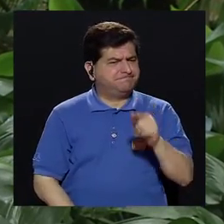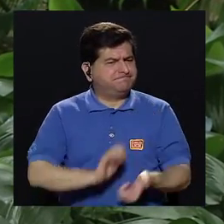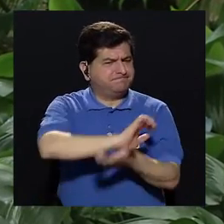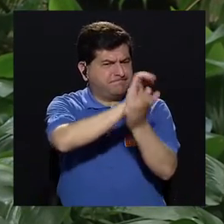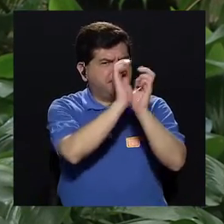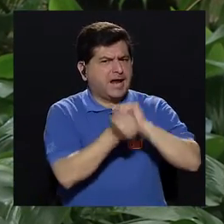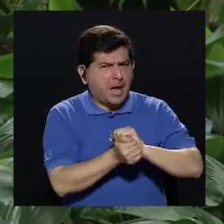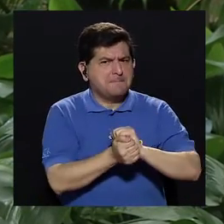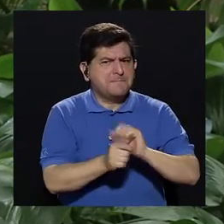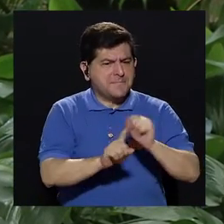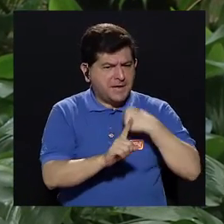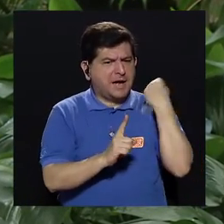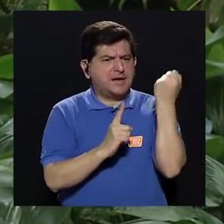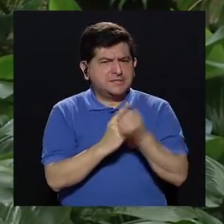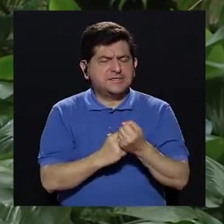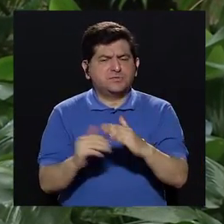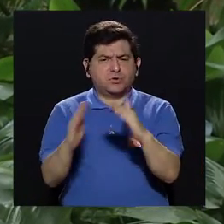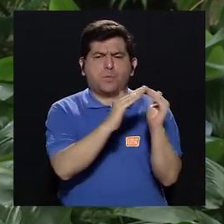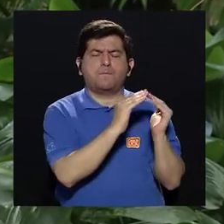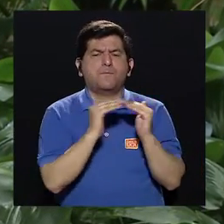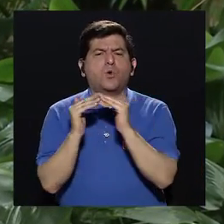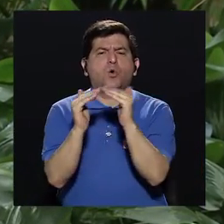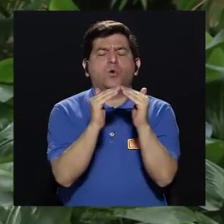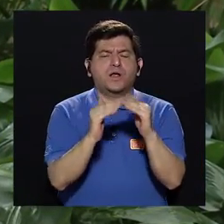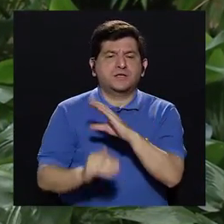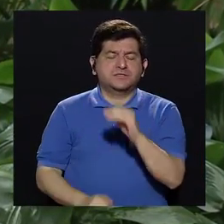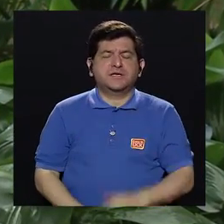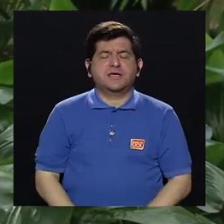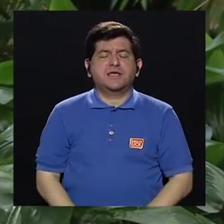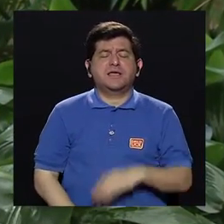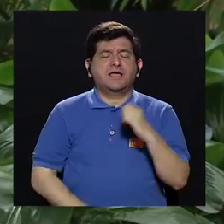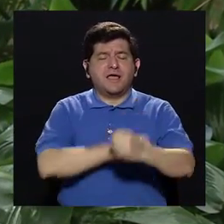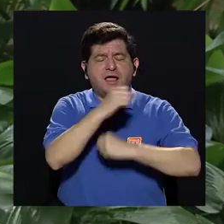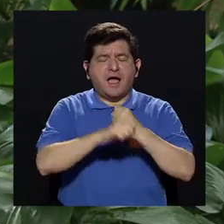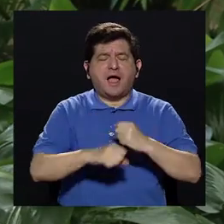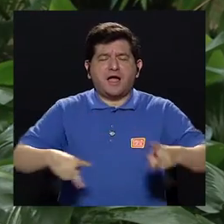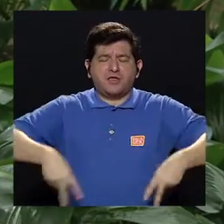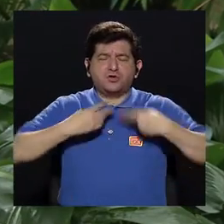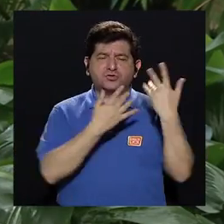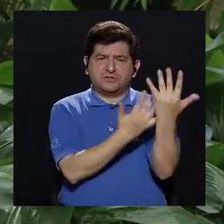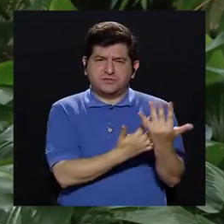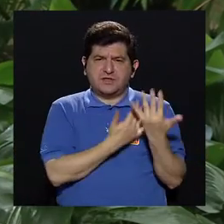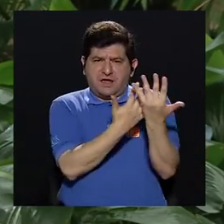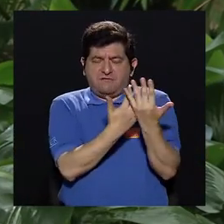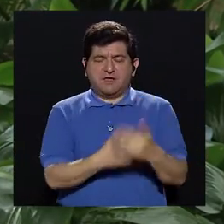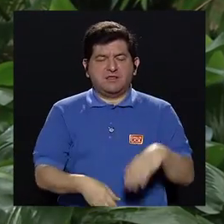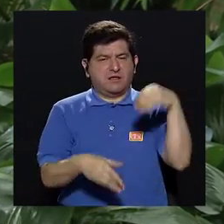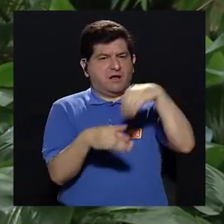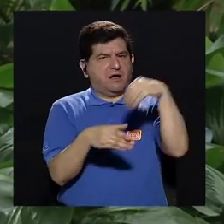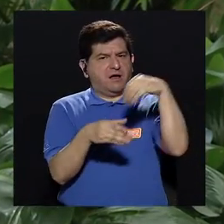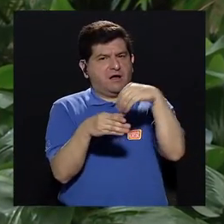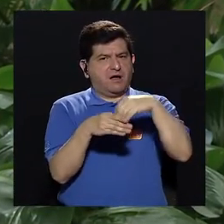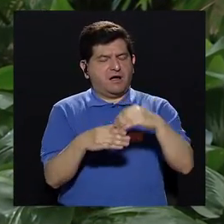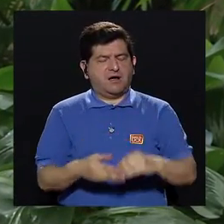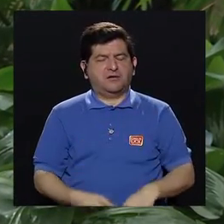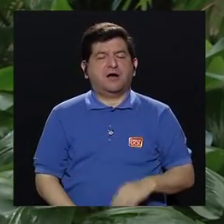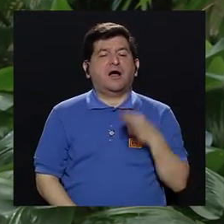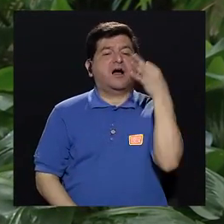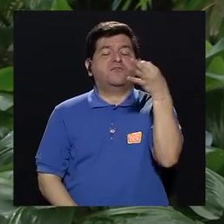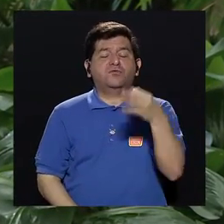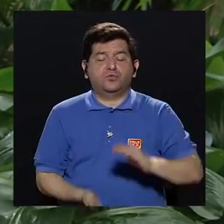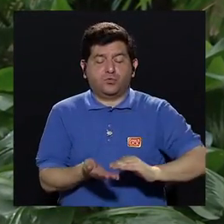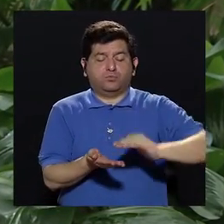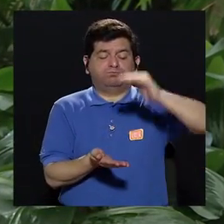como cambiaron tanto las condiciones demográficas y de longevidad, vamos a tener que aportar mucho más en el